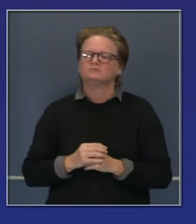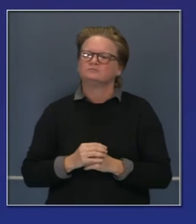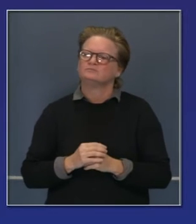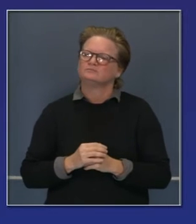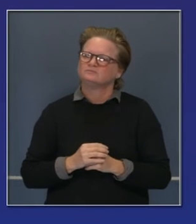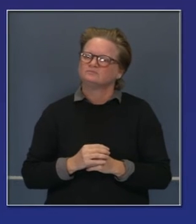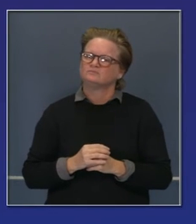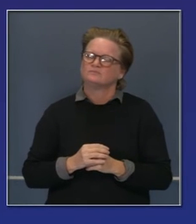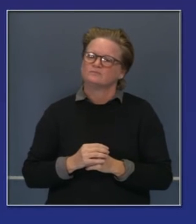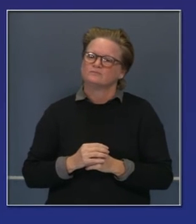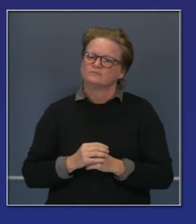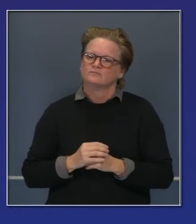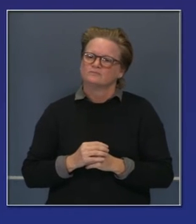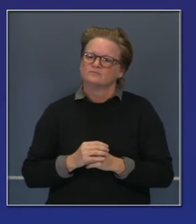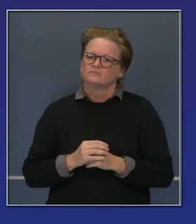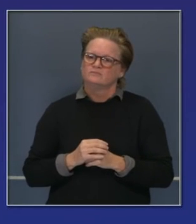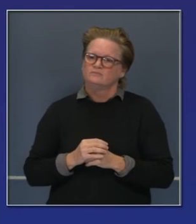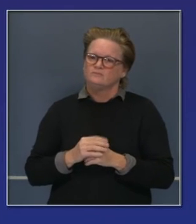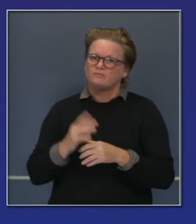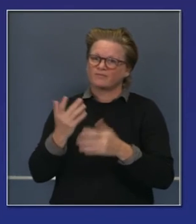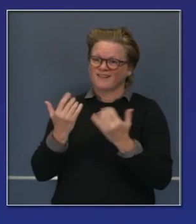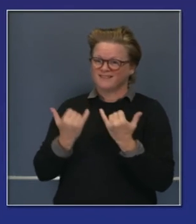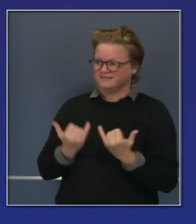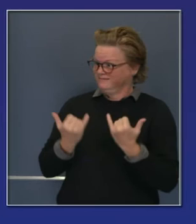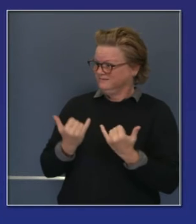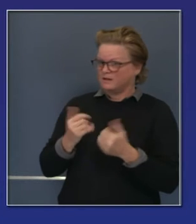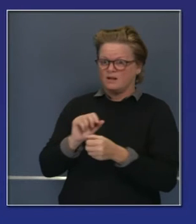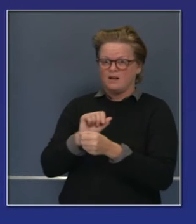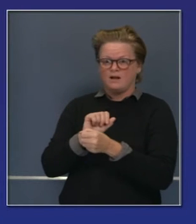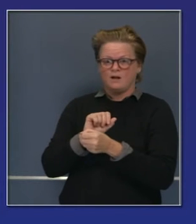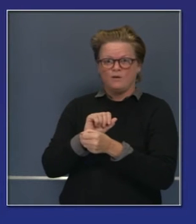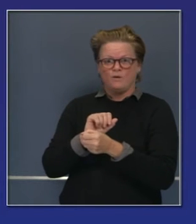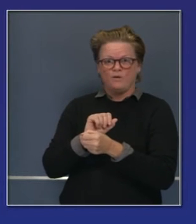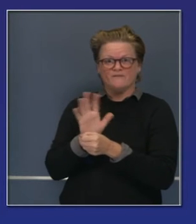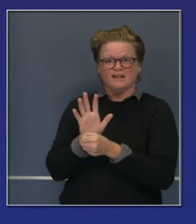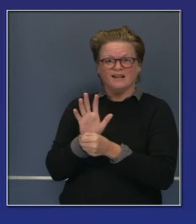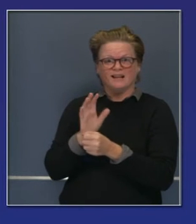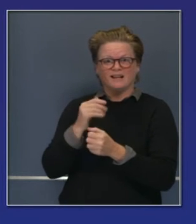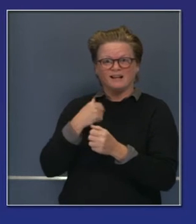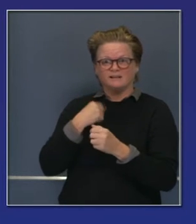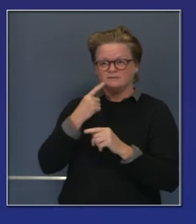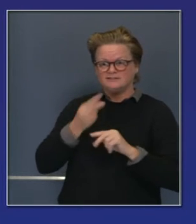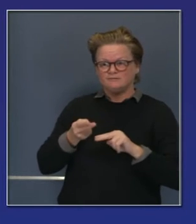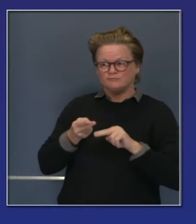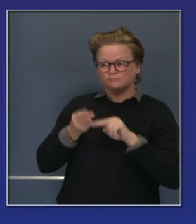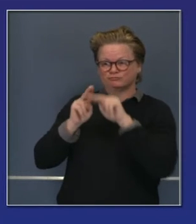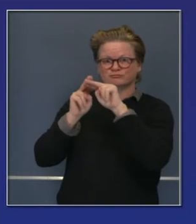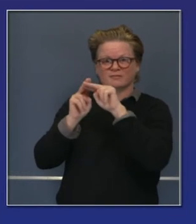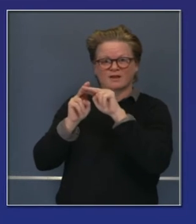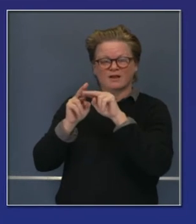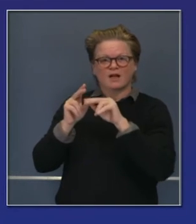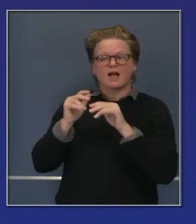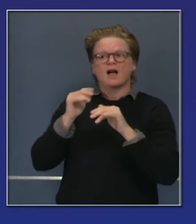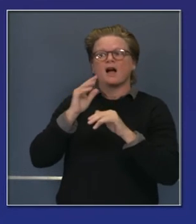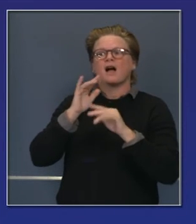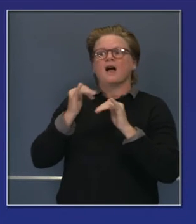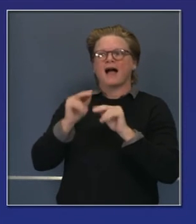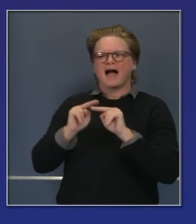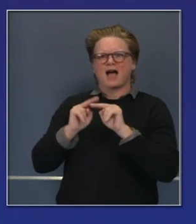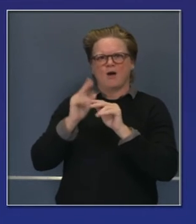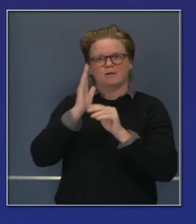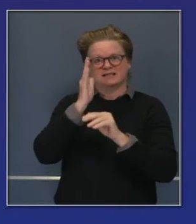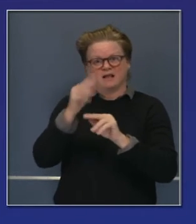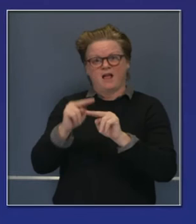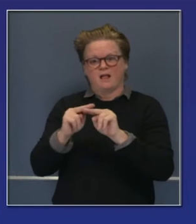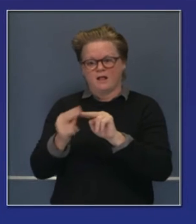enfrentar la realidad de una segunda ola de COVID-19 que está formándose a lo ancho de Estados Unidos. Estamos viendo un